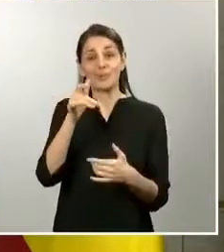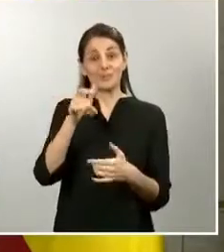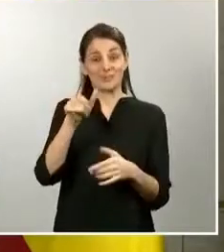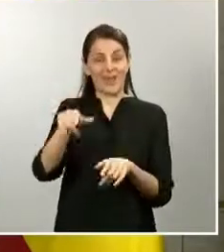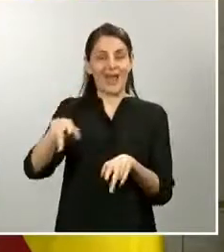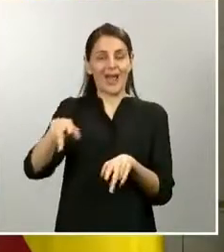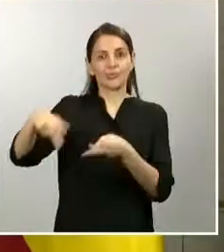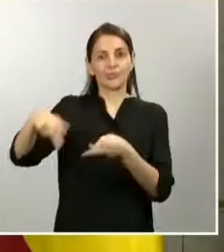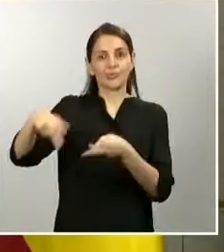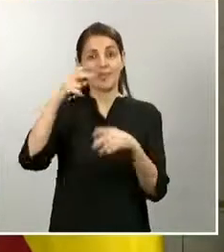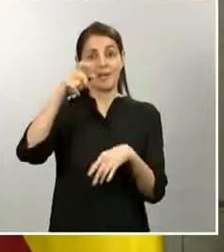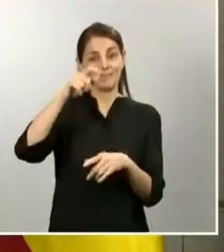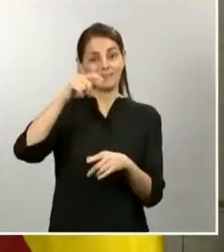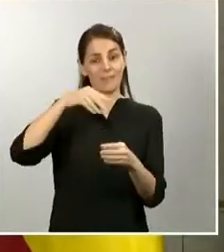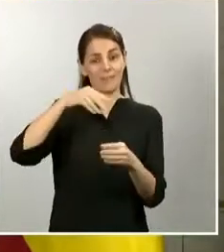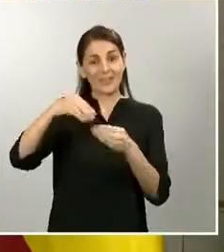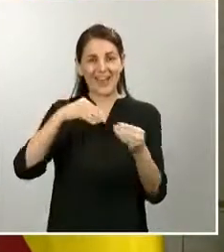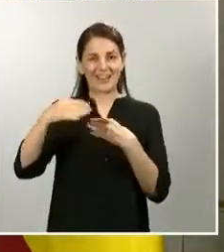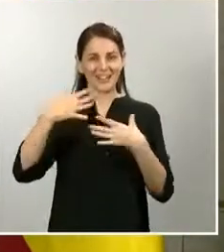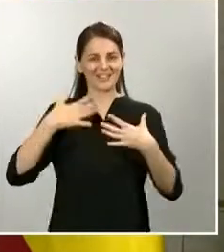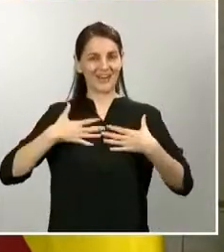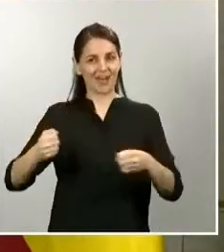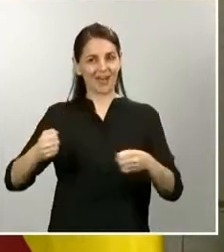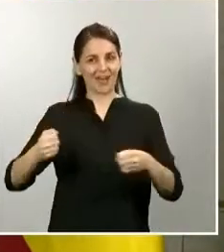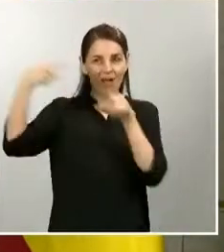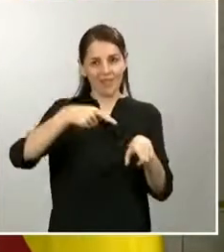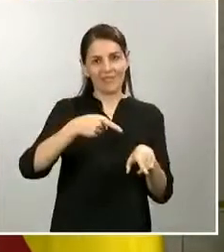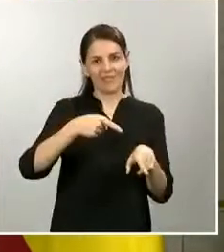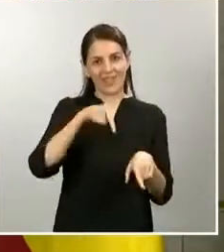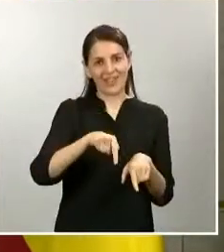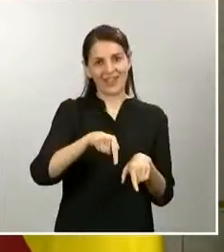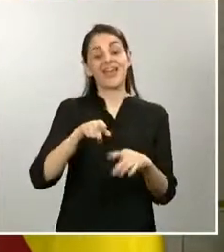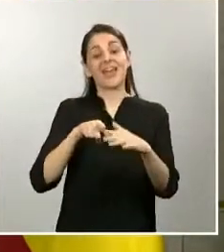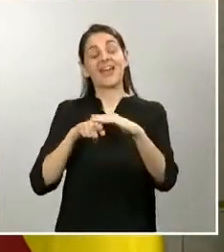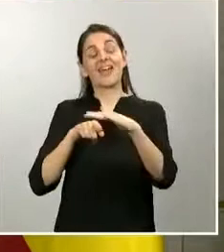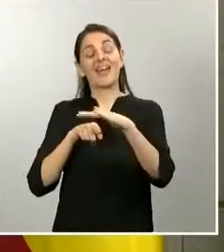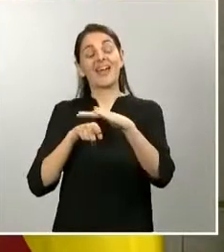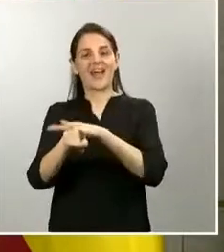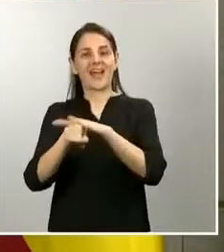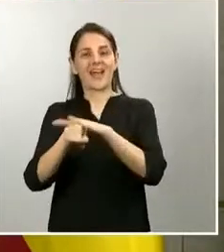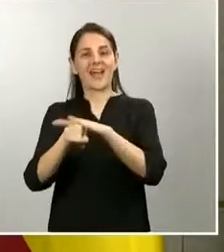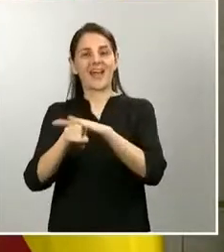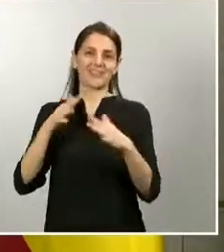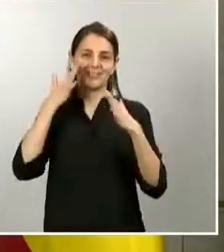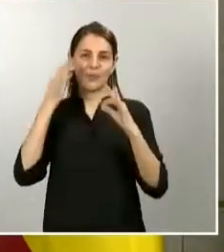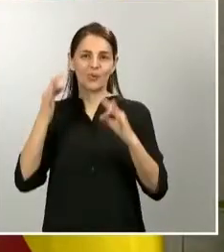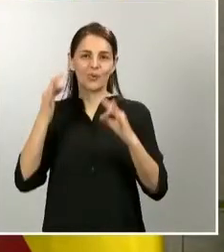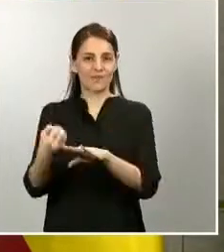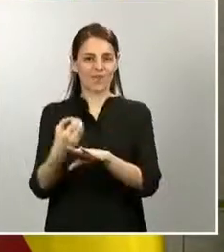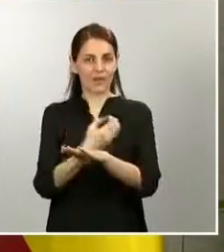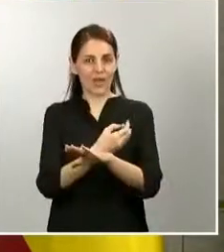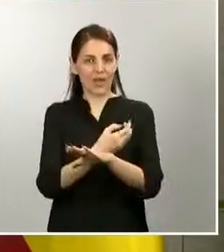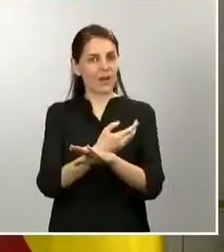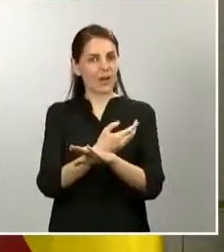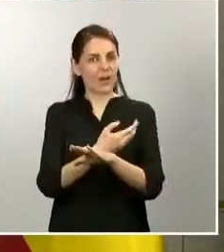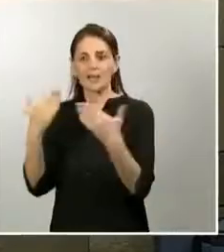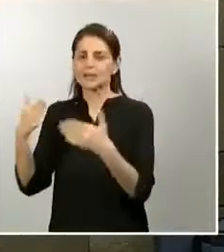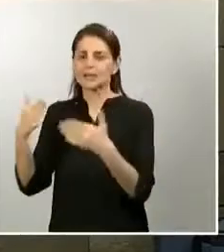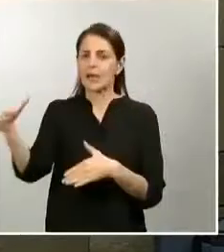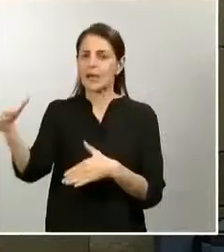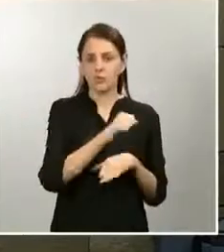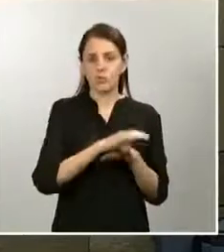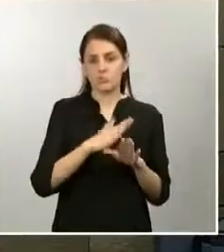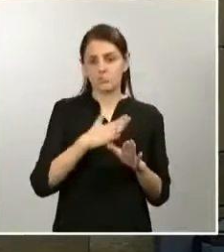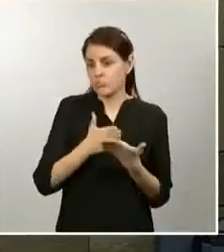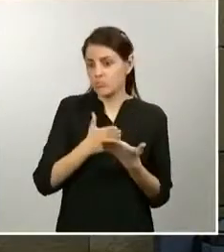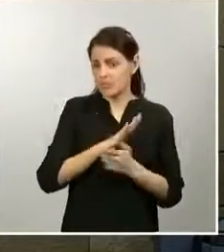material sanitario y la agencia de seguridad ferroviaria. Muchas gracias a todos y esto es todo por mi parte. Muchas gracias. Muchas gracias María